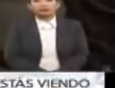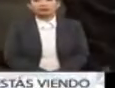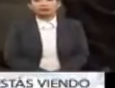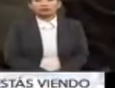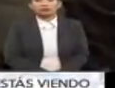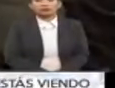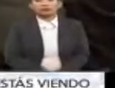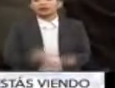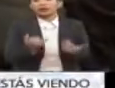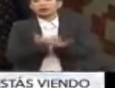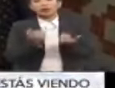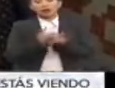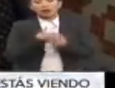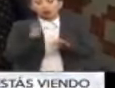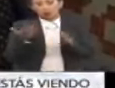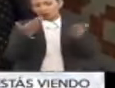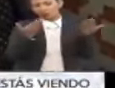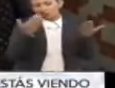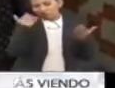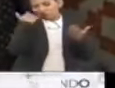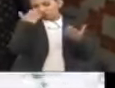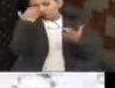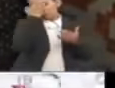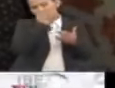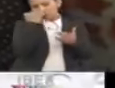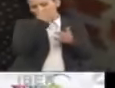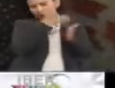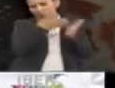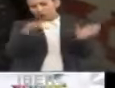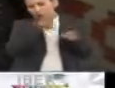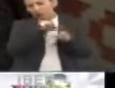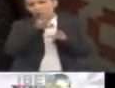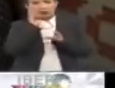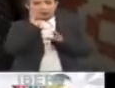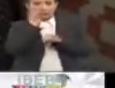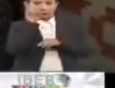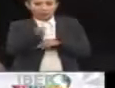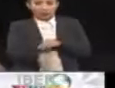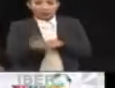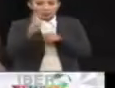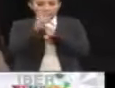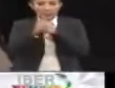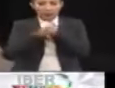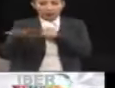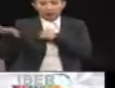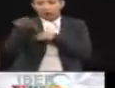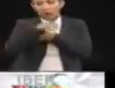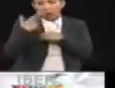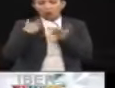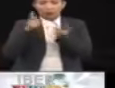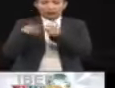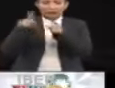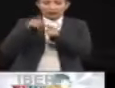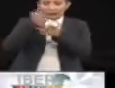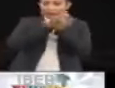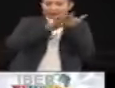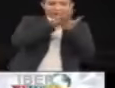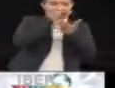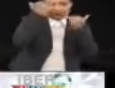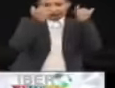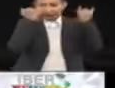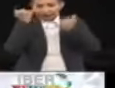Bueno, ahora mismo tenemos un mapa electoral que muestra efectivamente un país, como ha dicho, polarizado, muy partido,